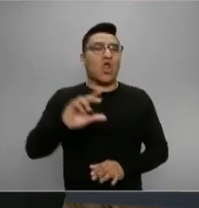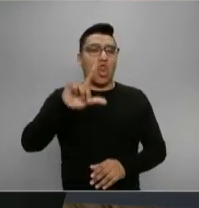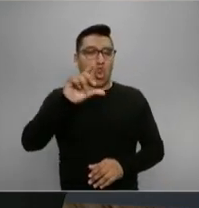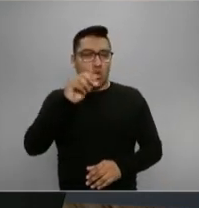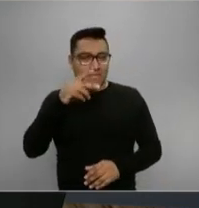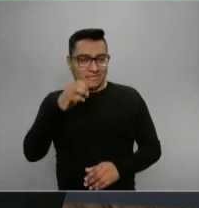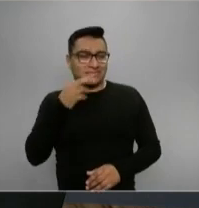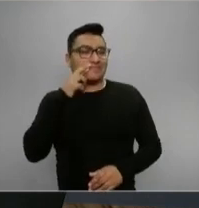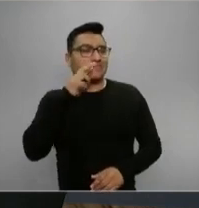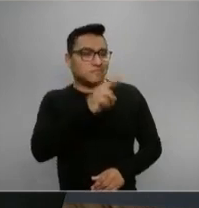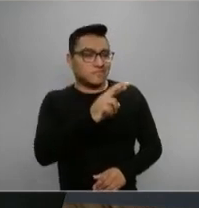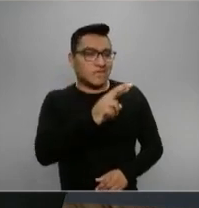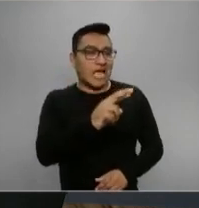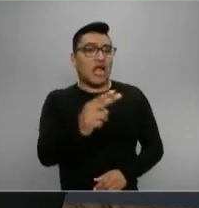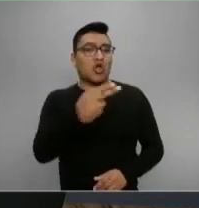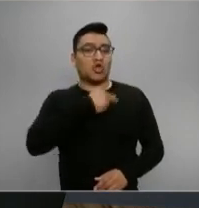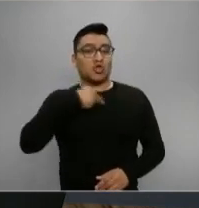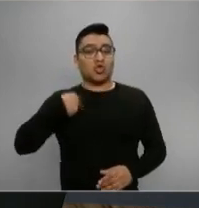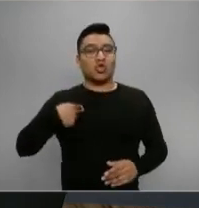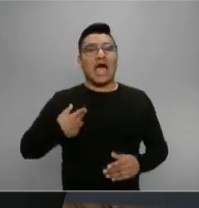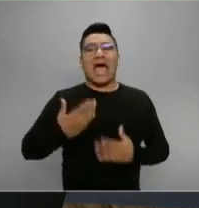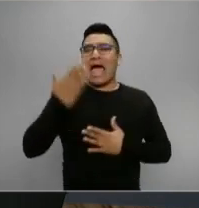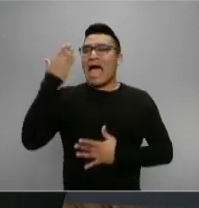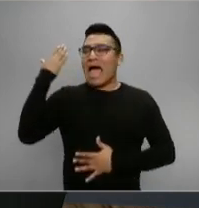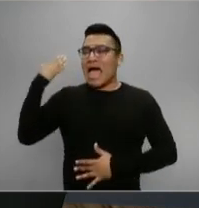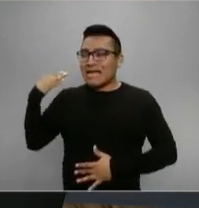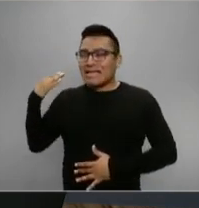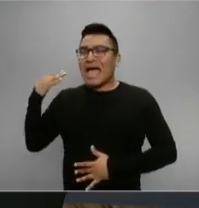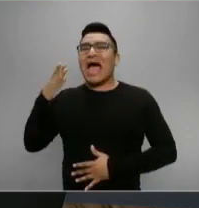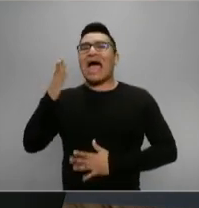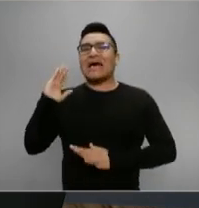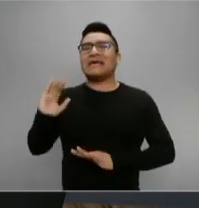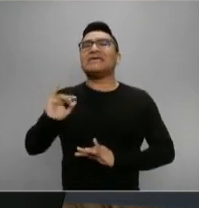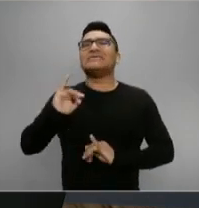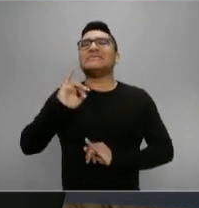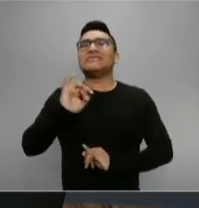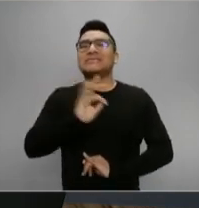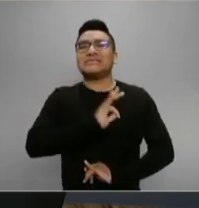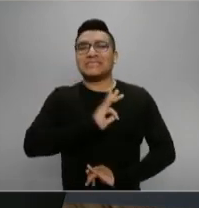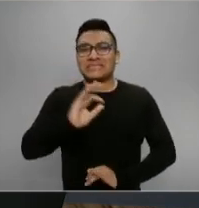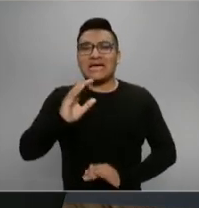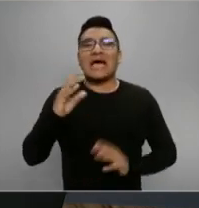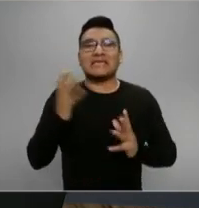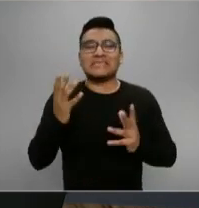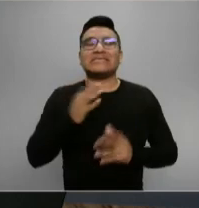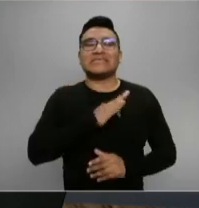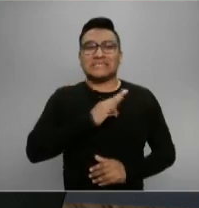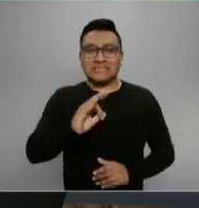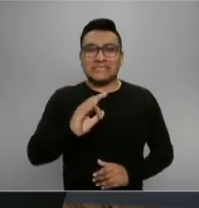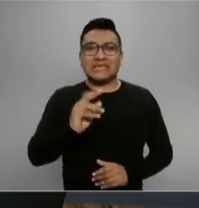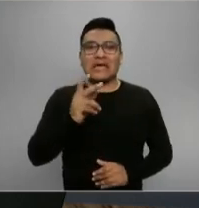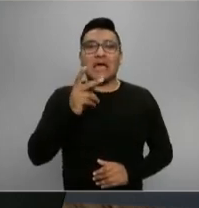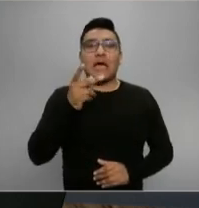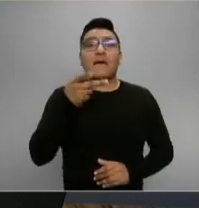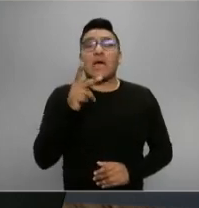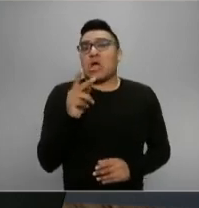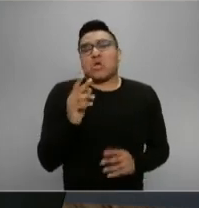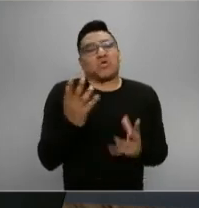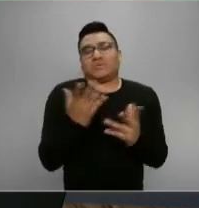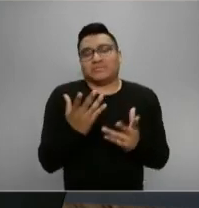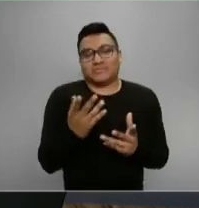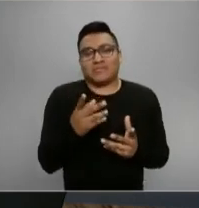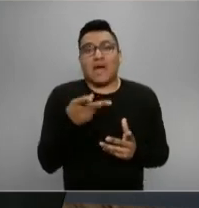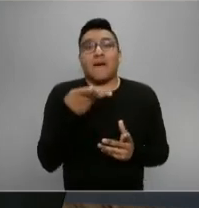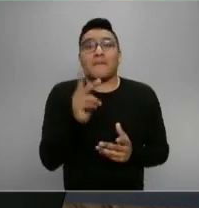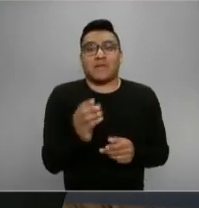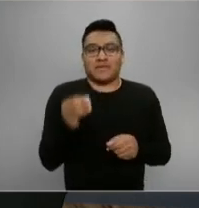tal vez debimos hacerlo, pero no lo hicimos. Y agregó López-Gatell que